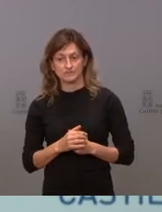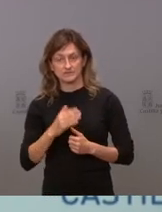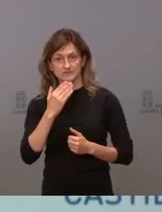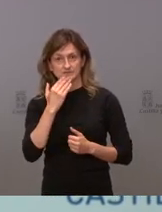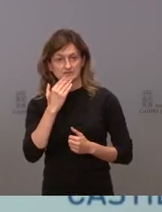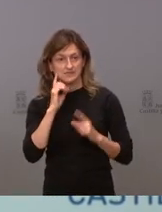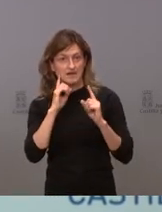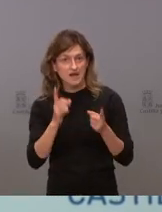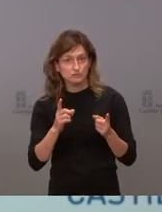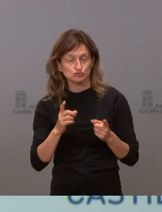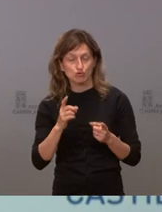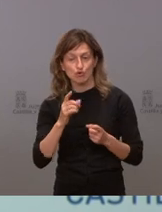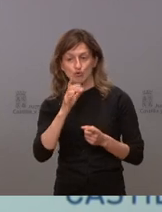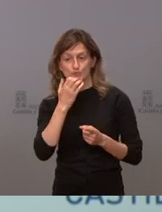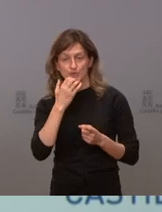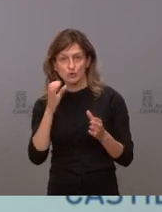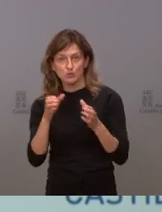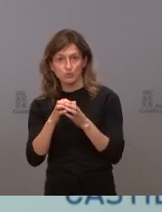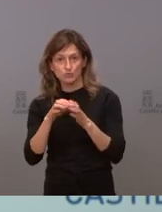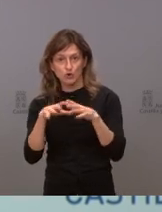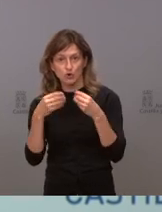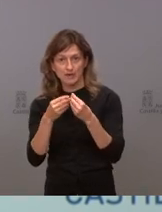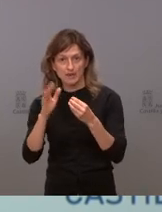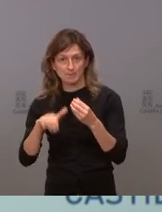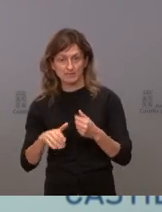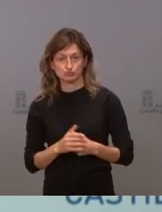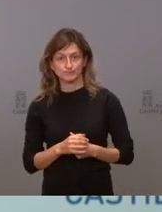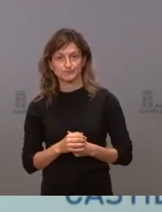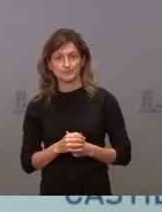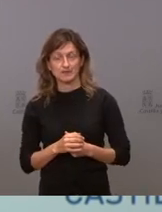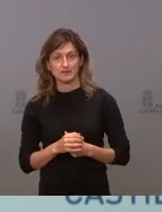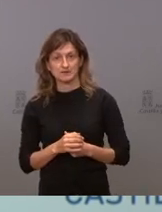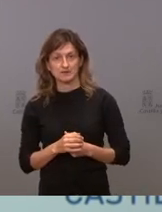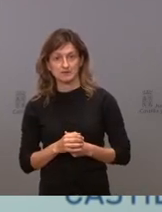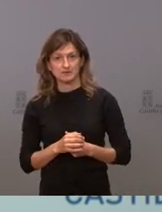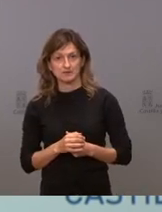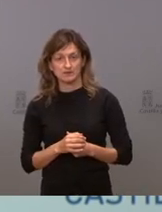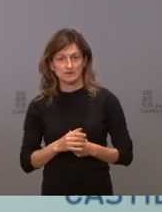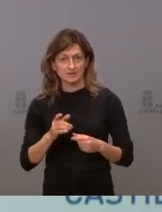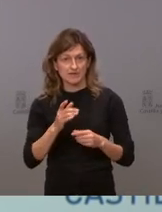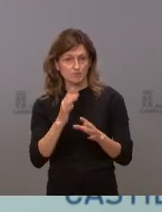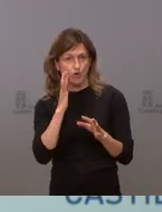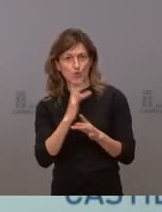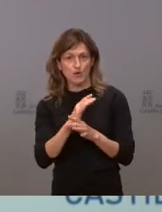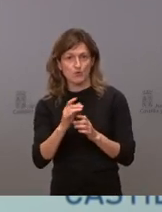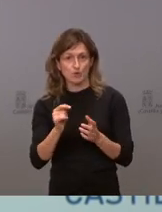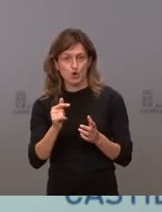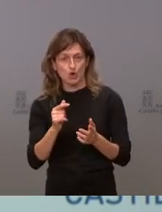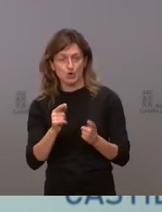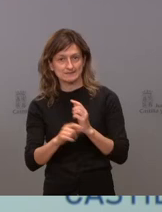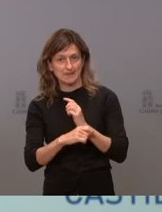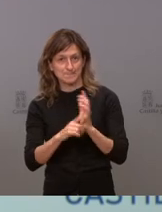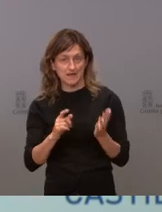nos diese por población global esta trampa este juego de la bolita es el que intentaba hacer